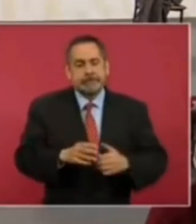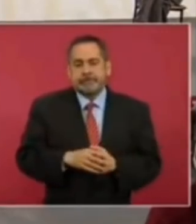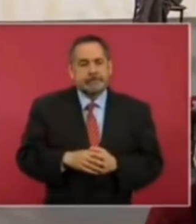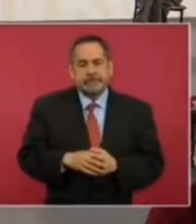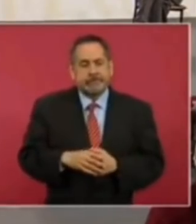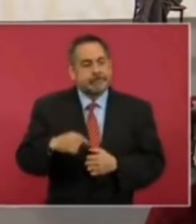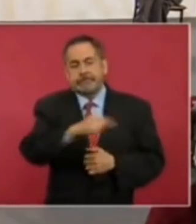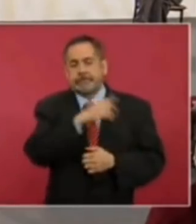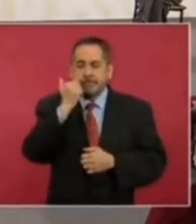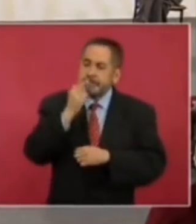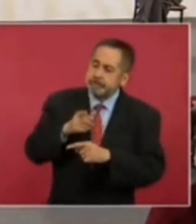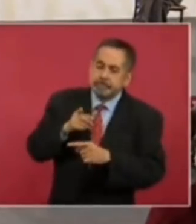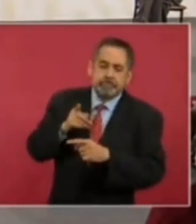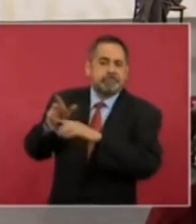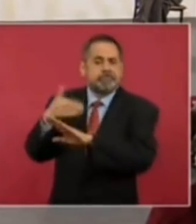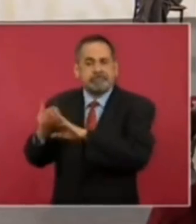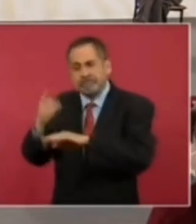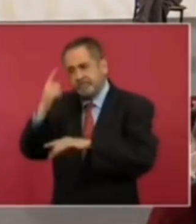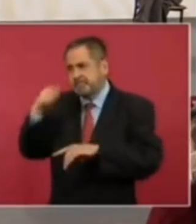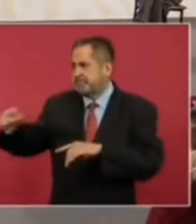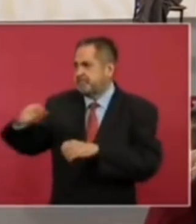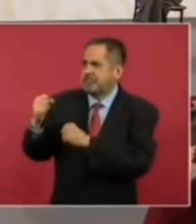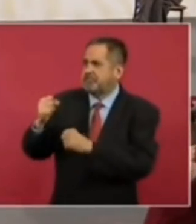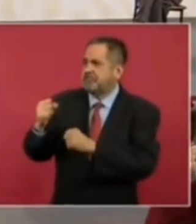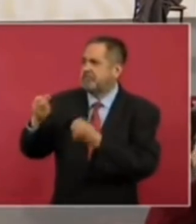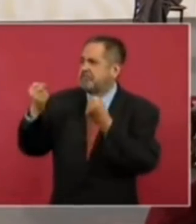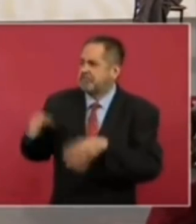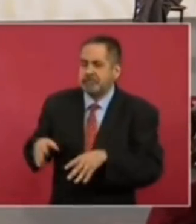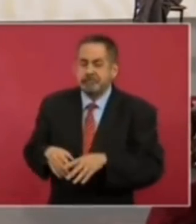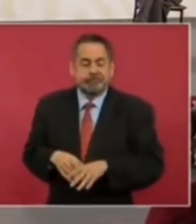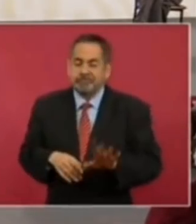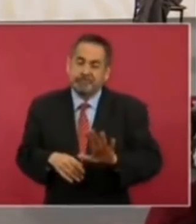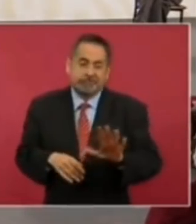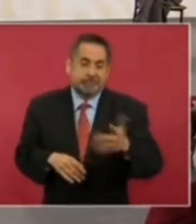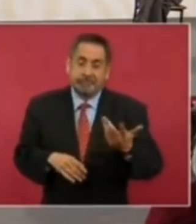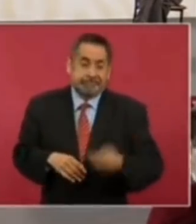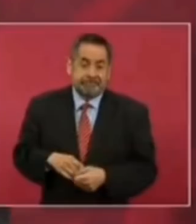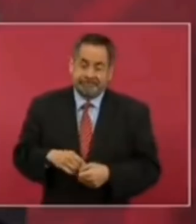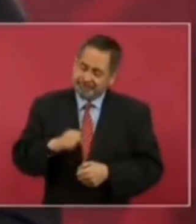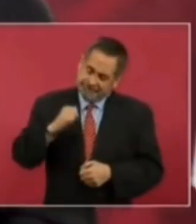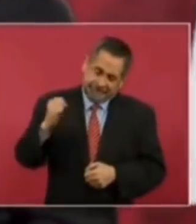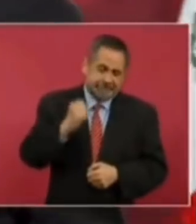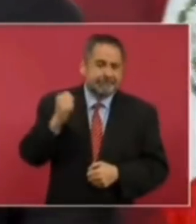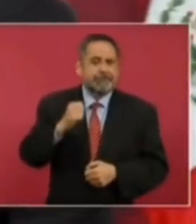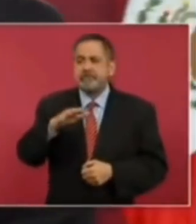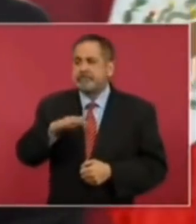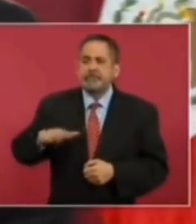se le están haciendo al movimiento de feministas por haber puesto barras metálicas.